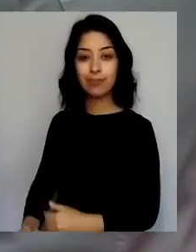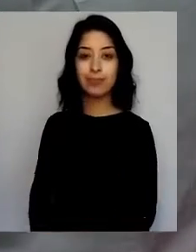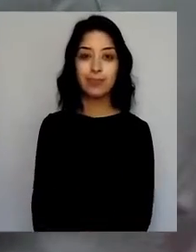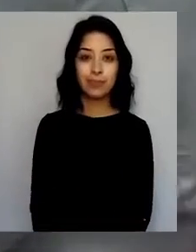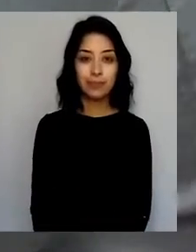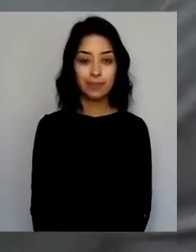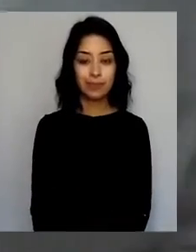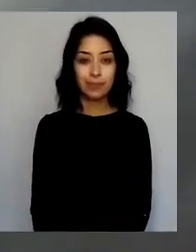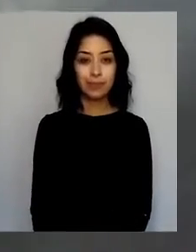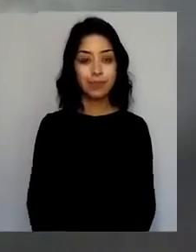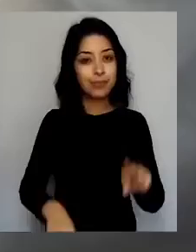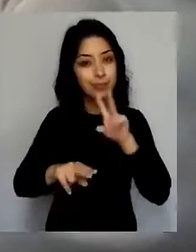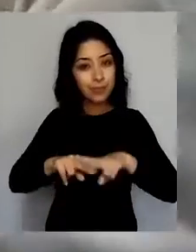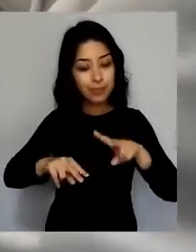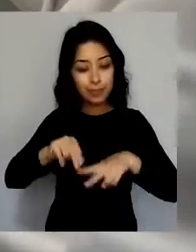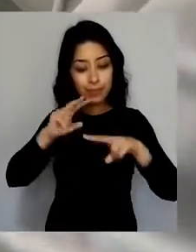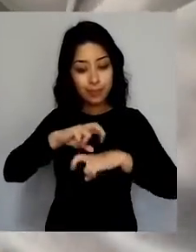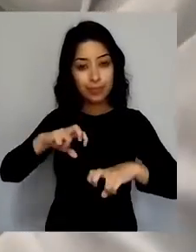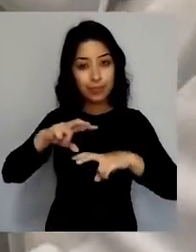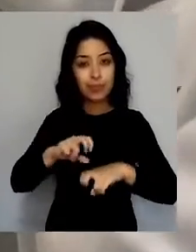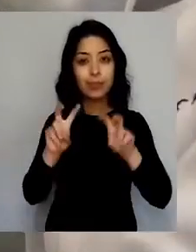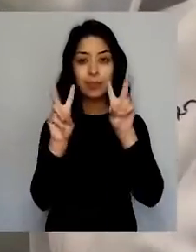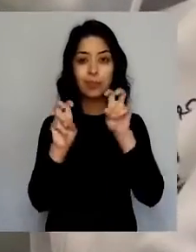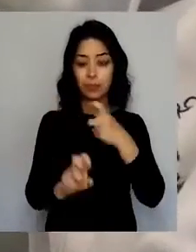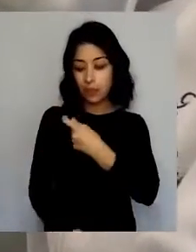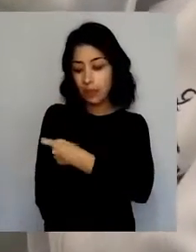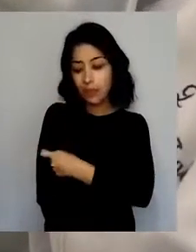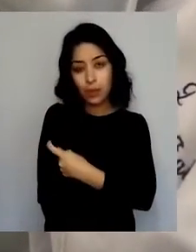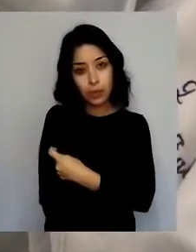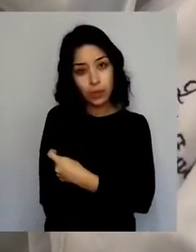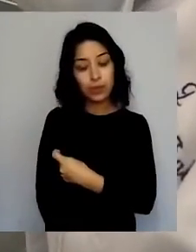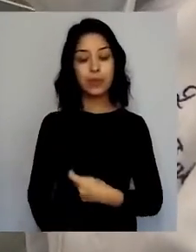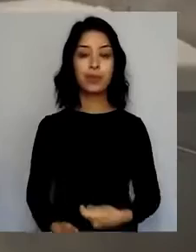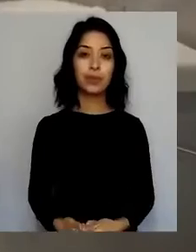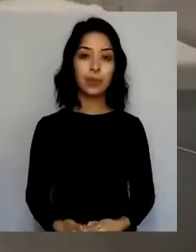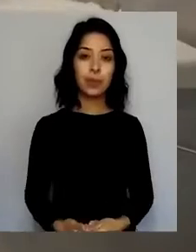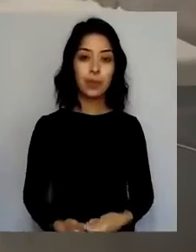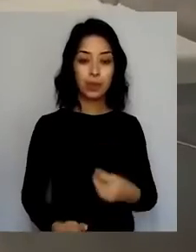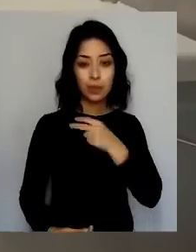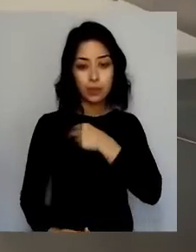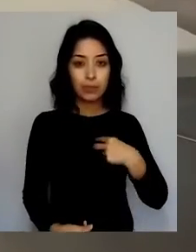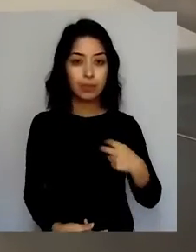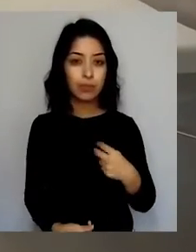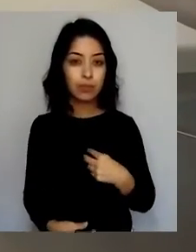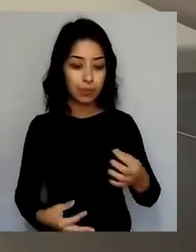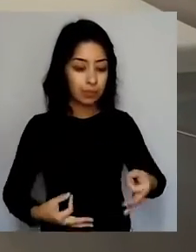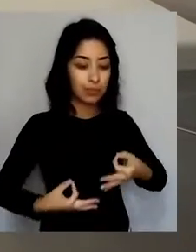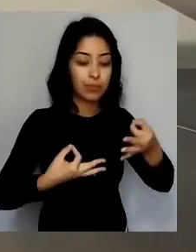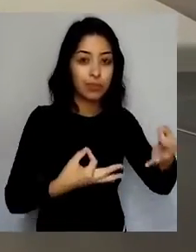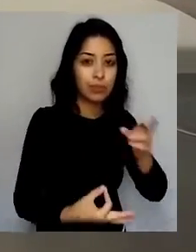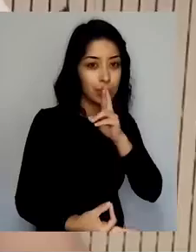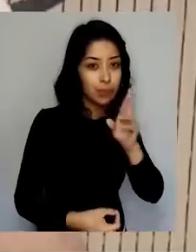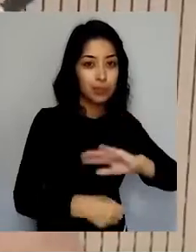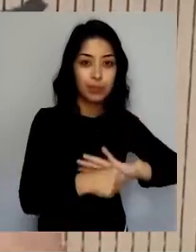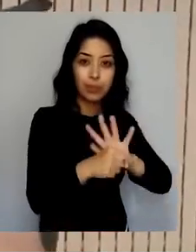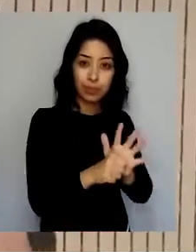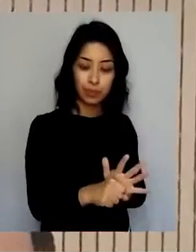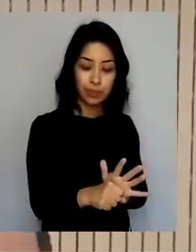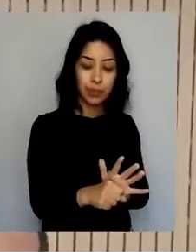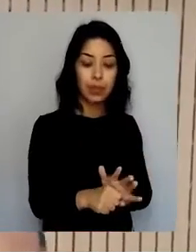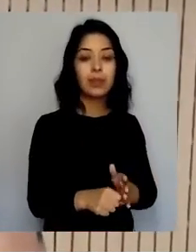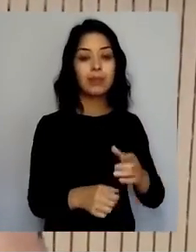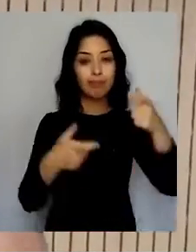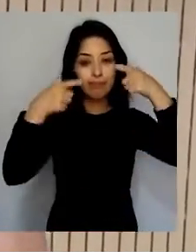Han realizado estudios sobre vacunas y anticuerpos, efectuado exámenes, entregado diagnósticos y aportado materiales de